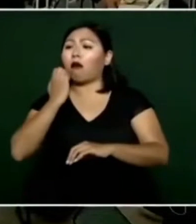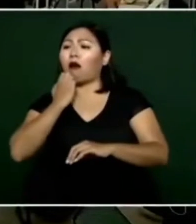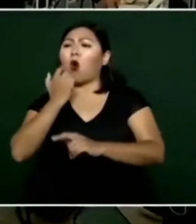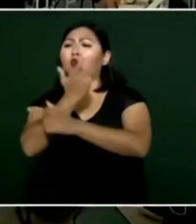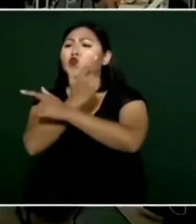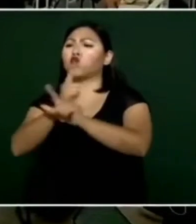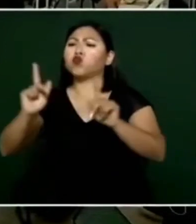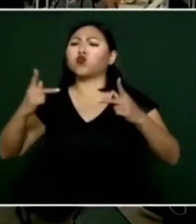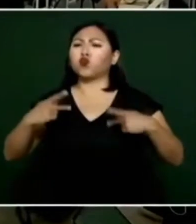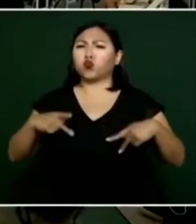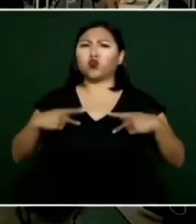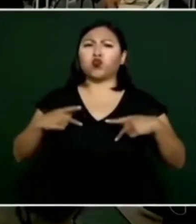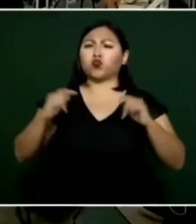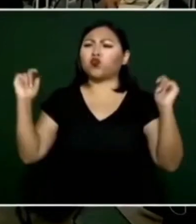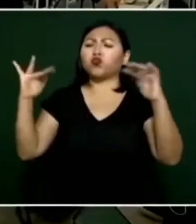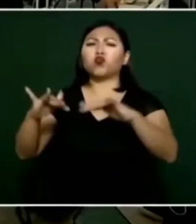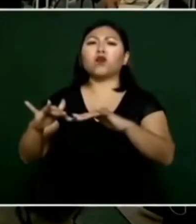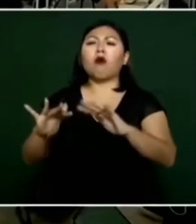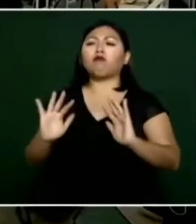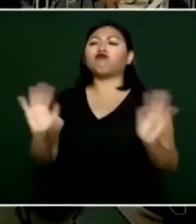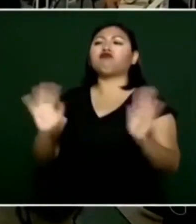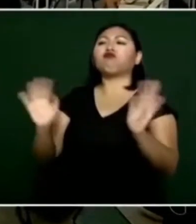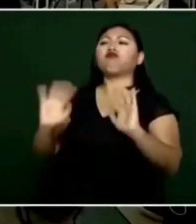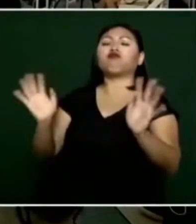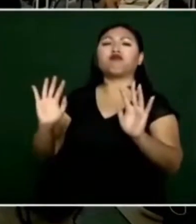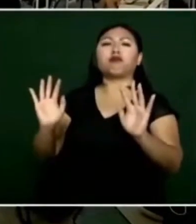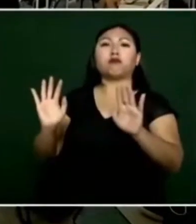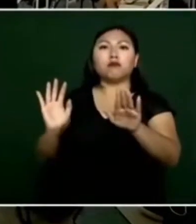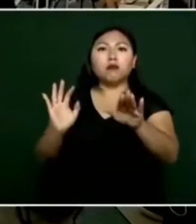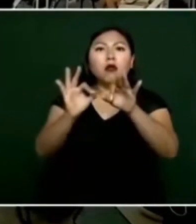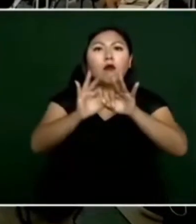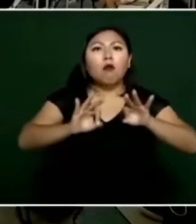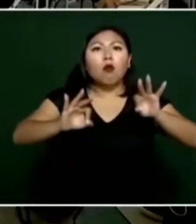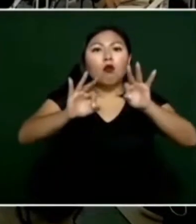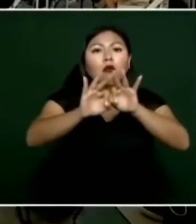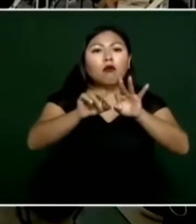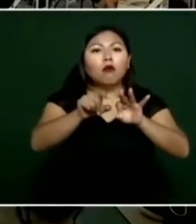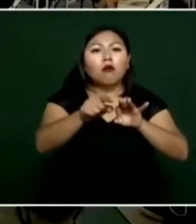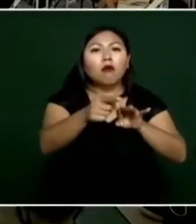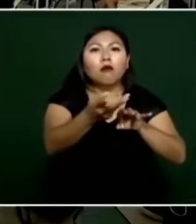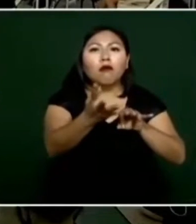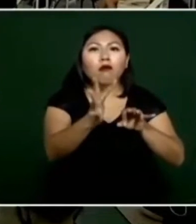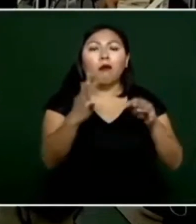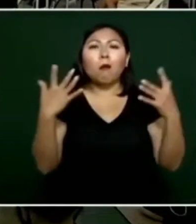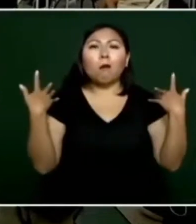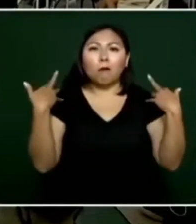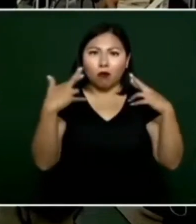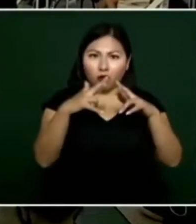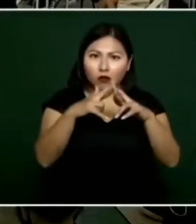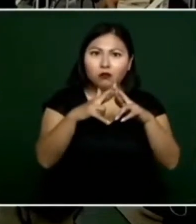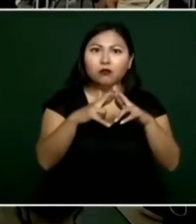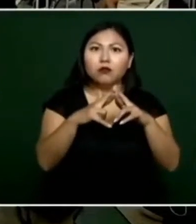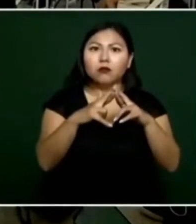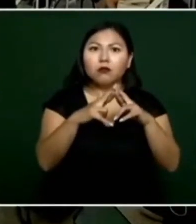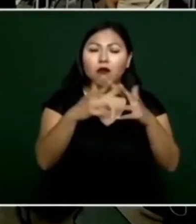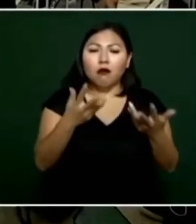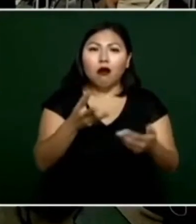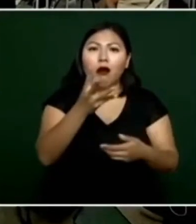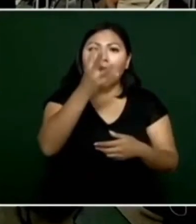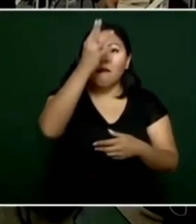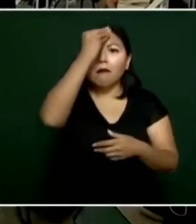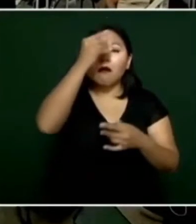pues tengan esos antecedentes que el PAN se opone